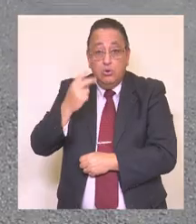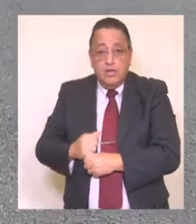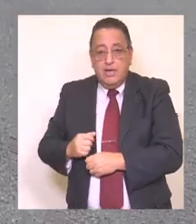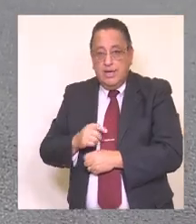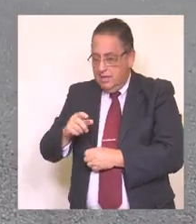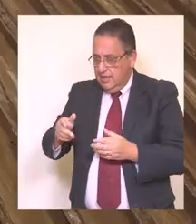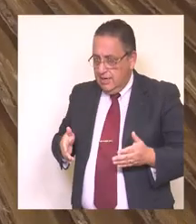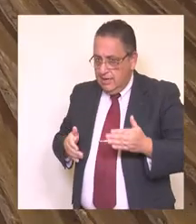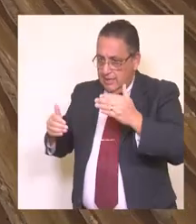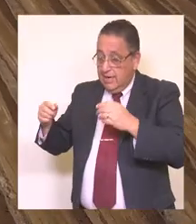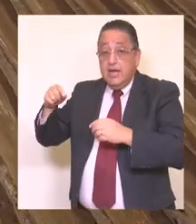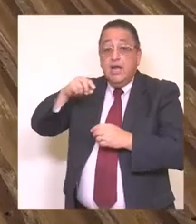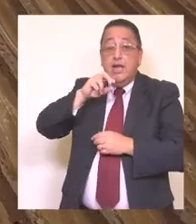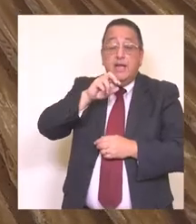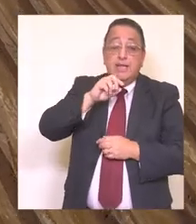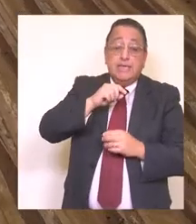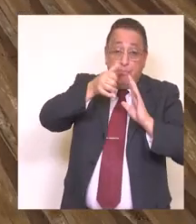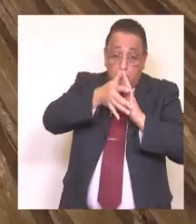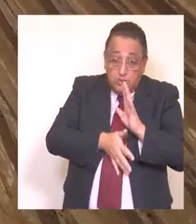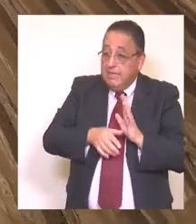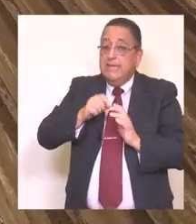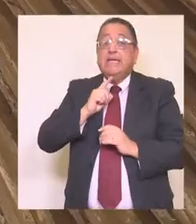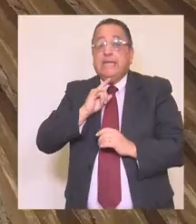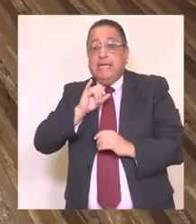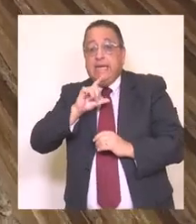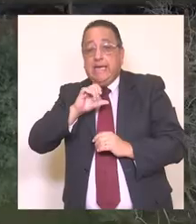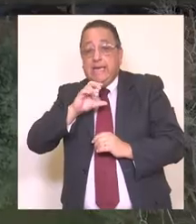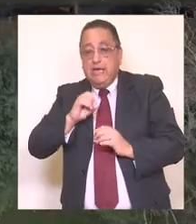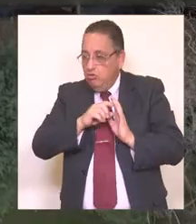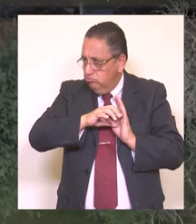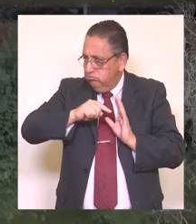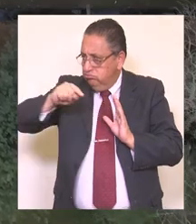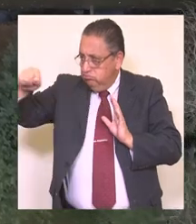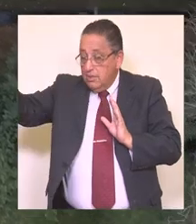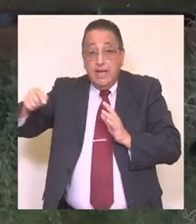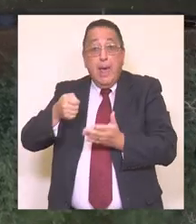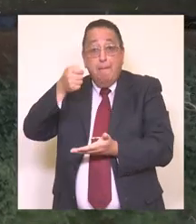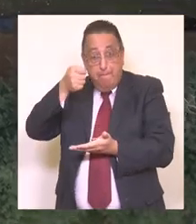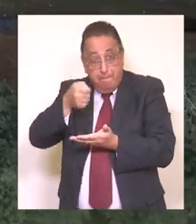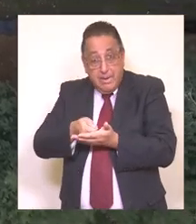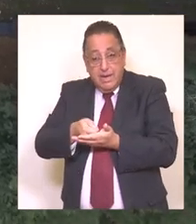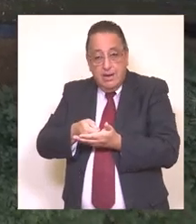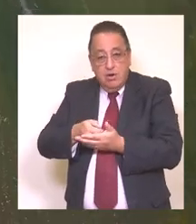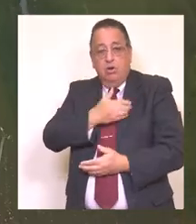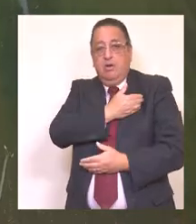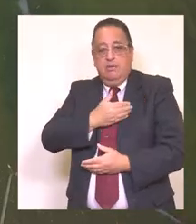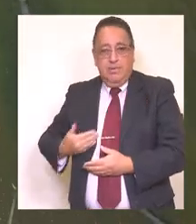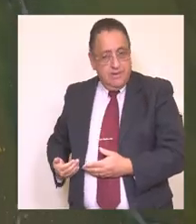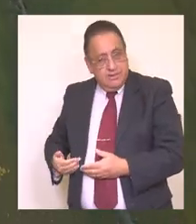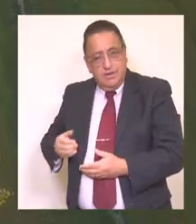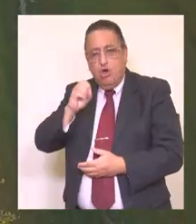por el Ministerio de Obras Públicas, con una alta inversión realizada en la ejecución de dichas obras.